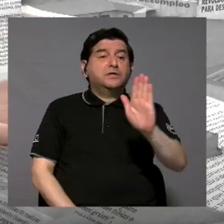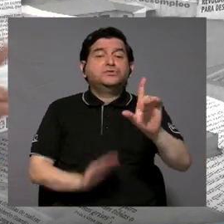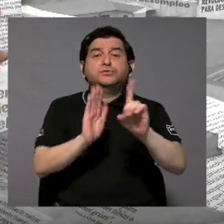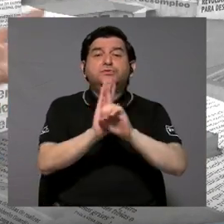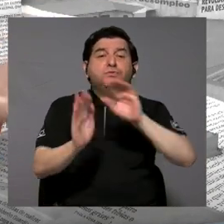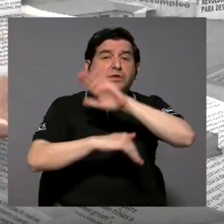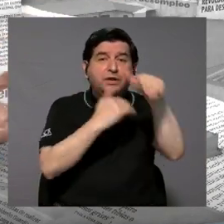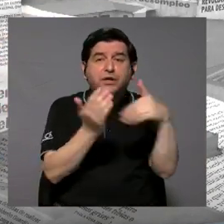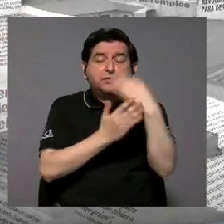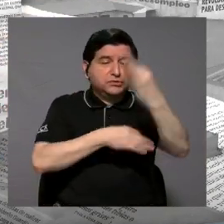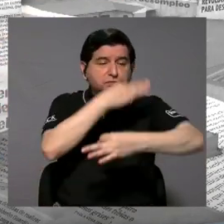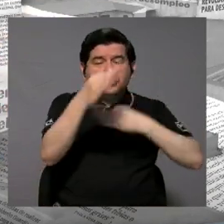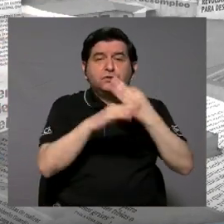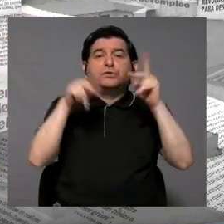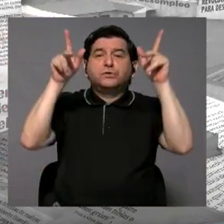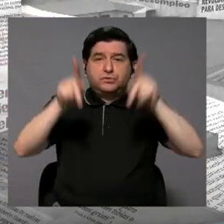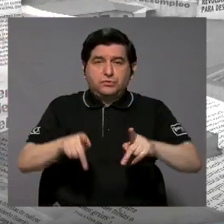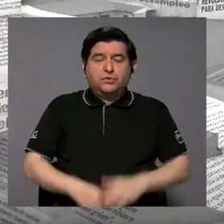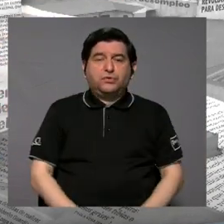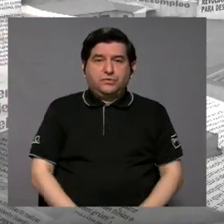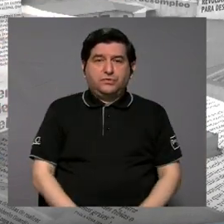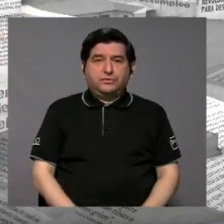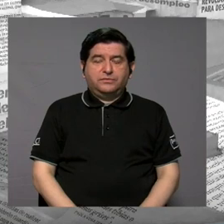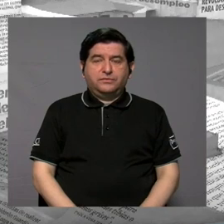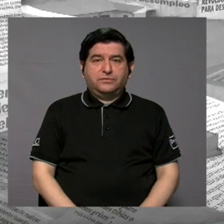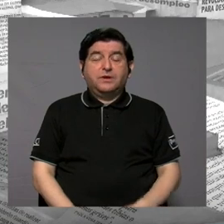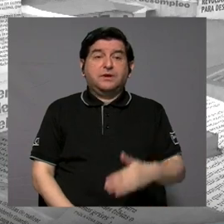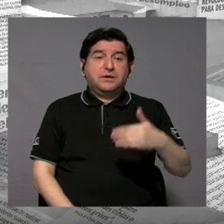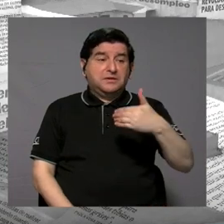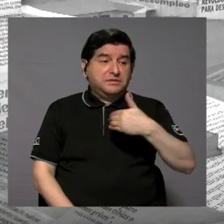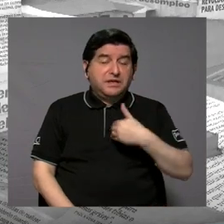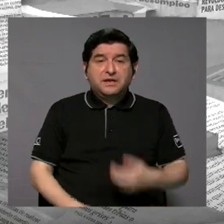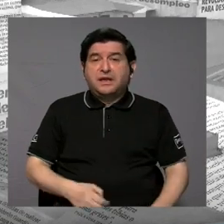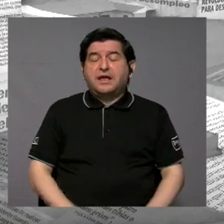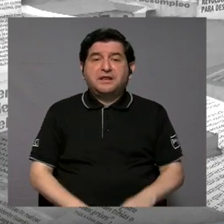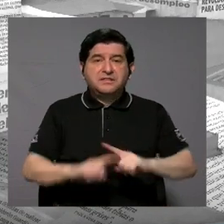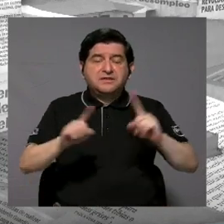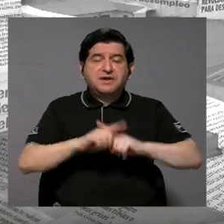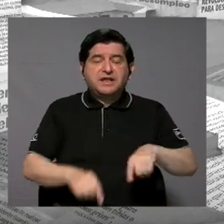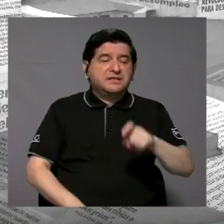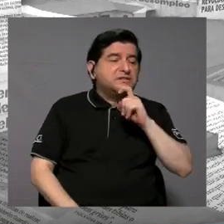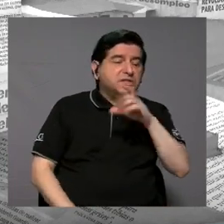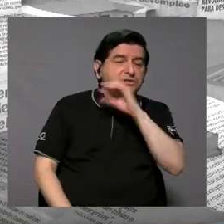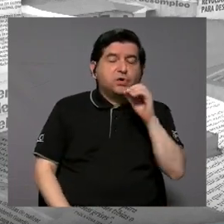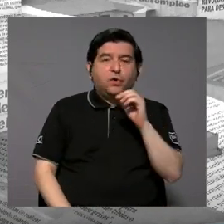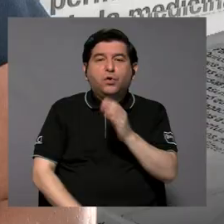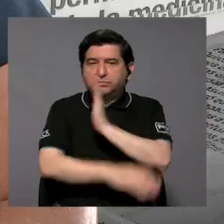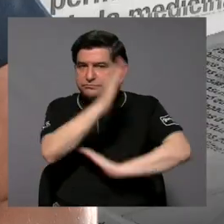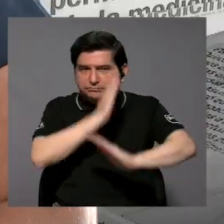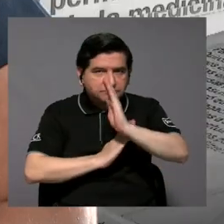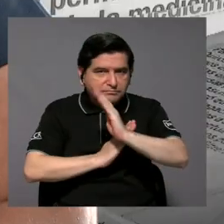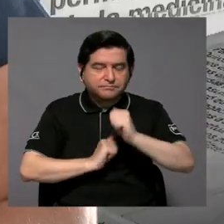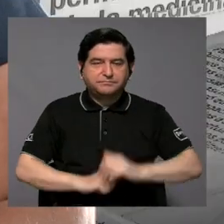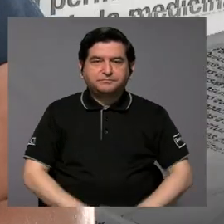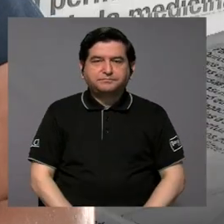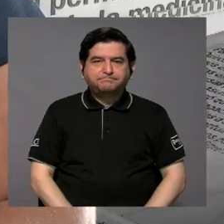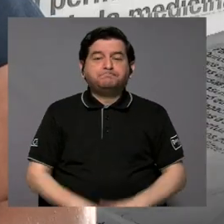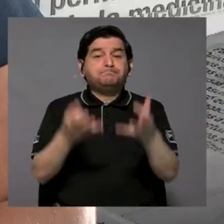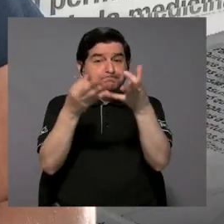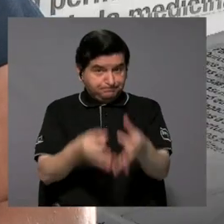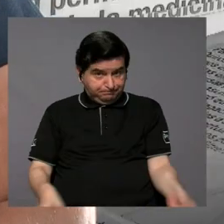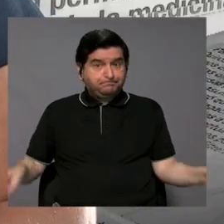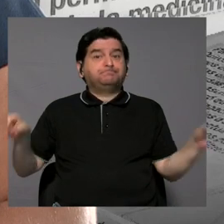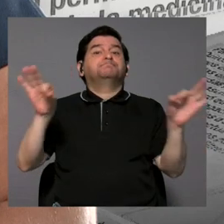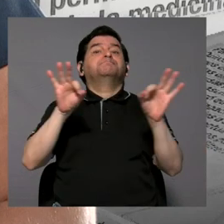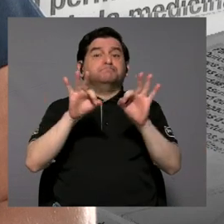un derecho para todo tipo de personas que tenga inclusive dificultades, discapacidades. Exactamente, Alejandra, algo